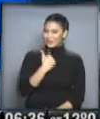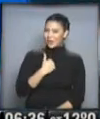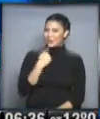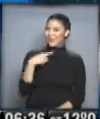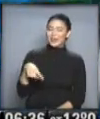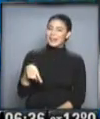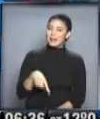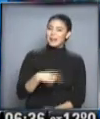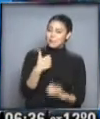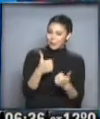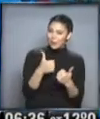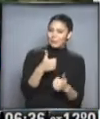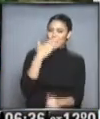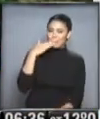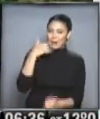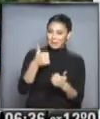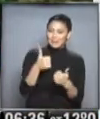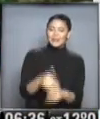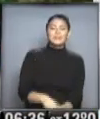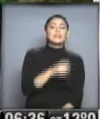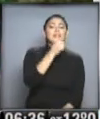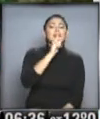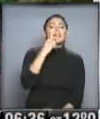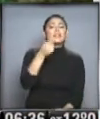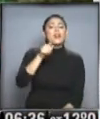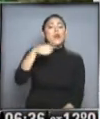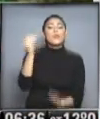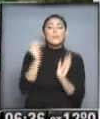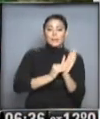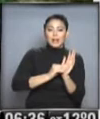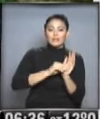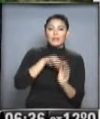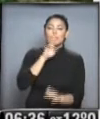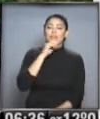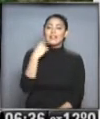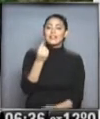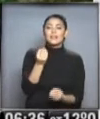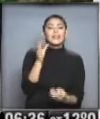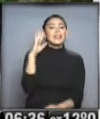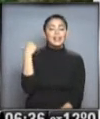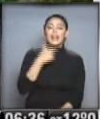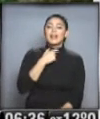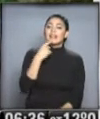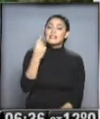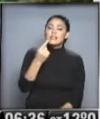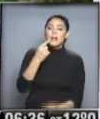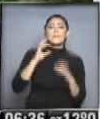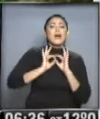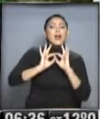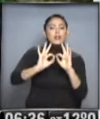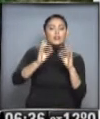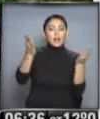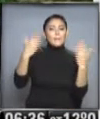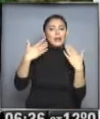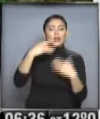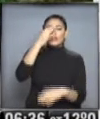colorcitos. Vamos bien, boquita, vamos bien. Uno más. Anabel Edith Sánchez nos dice, hola Nadia, quiero decirte que en nuestras vacaciones de verano, el